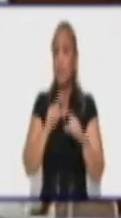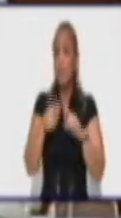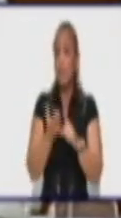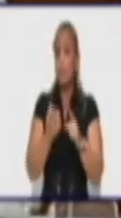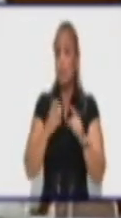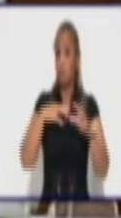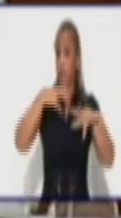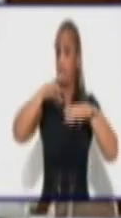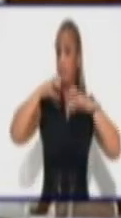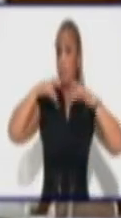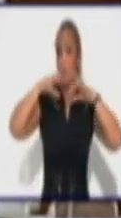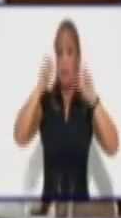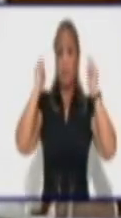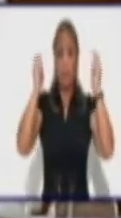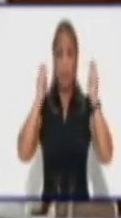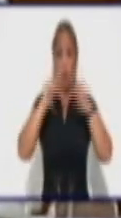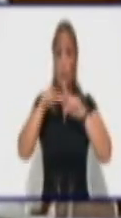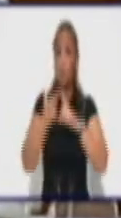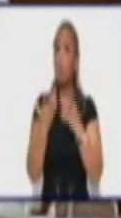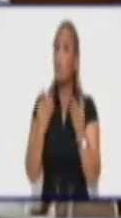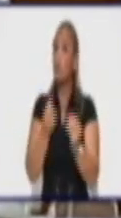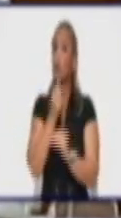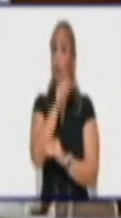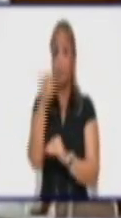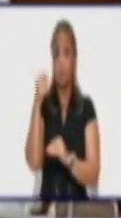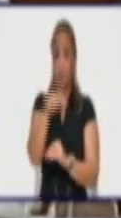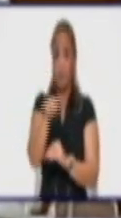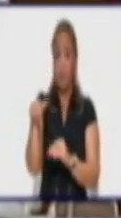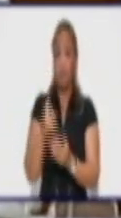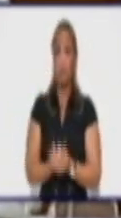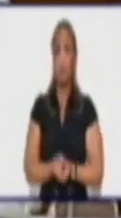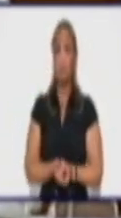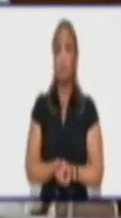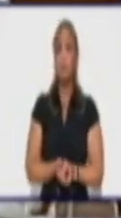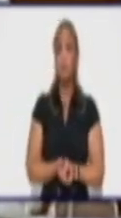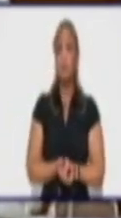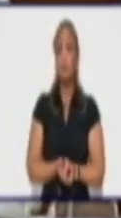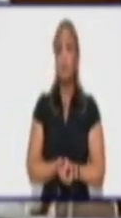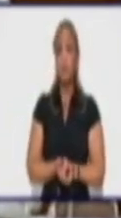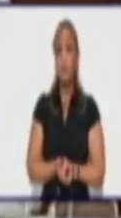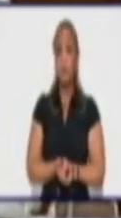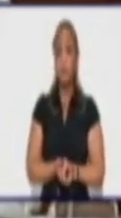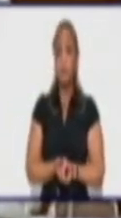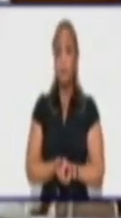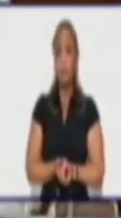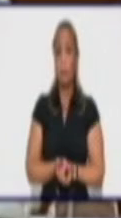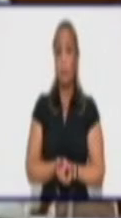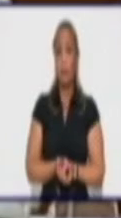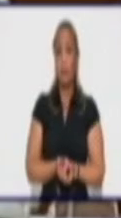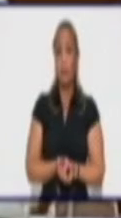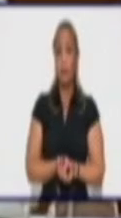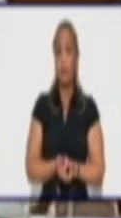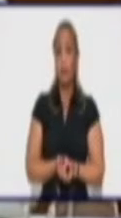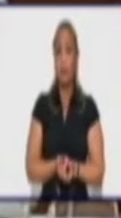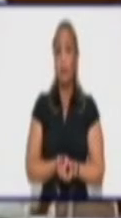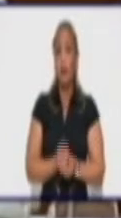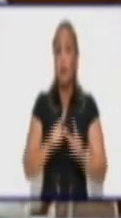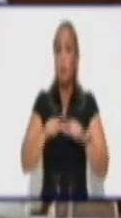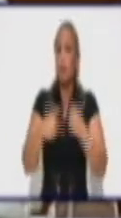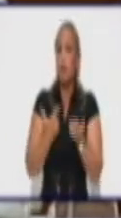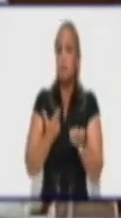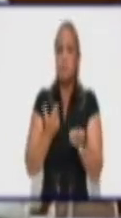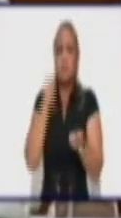manifestado después por muchos de ellos y por creer que iban a una aventura,